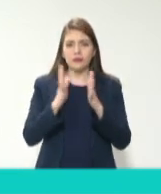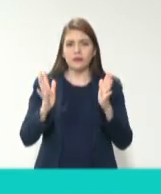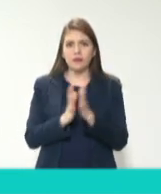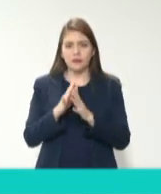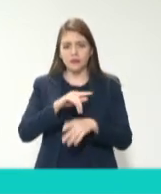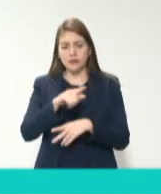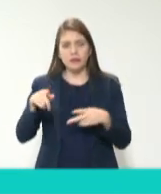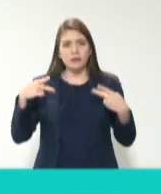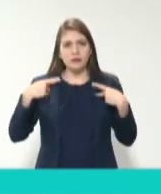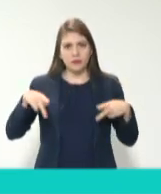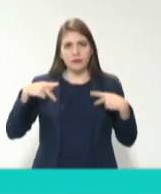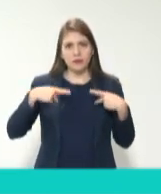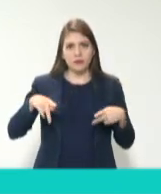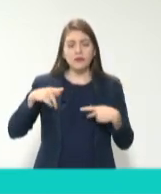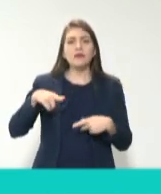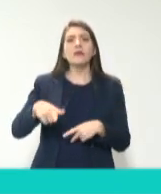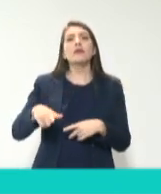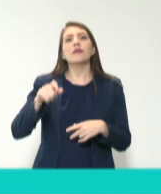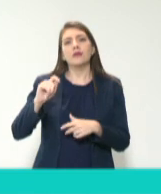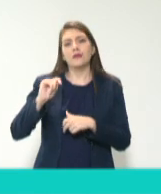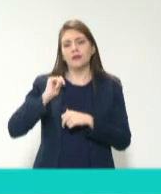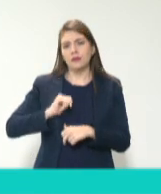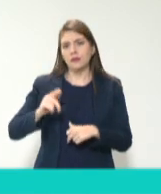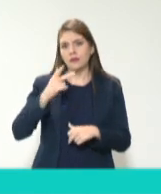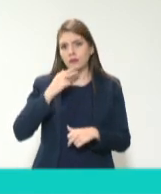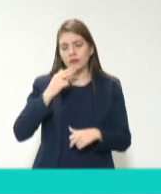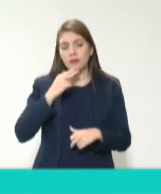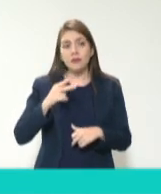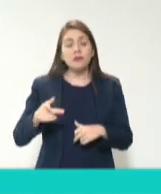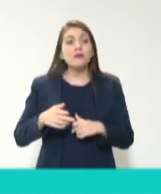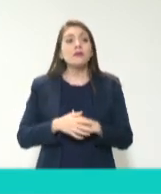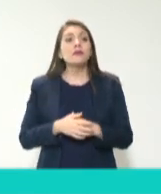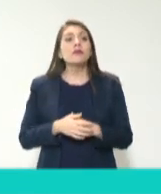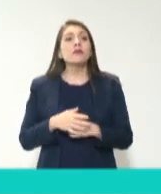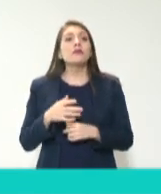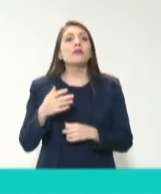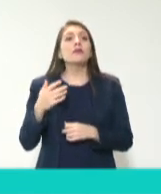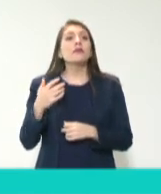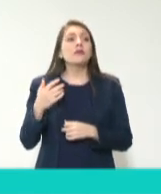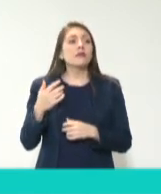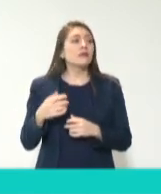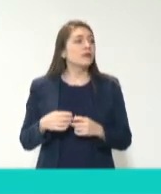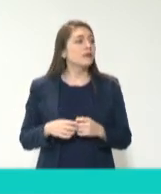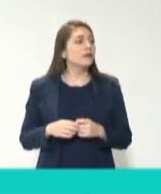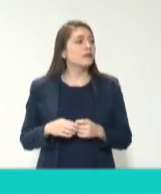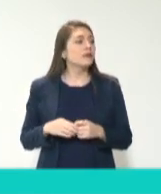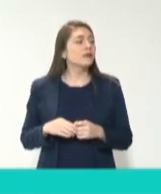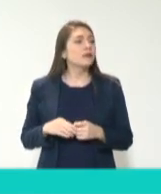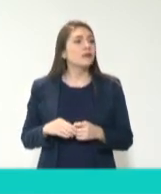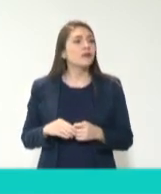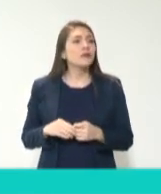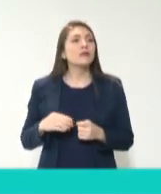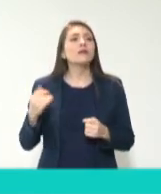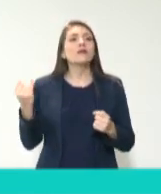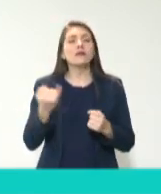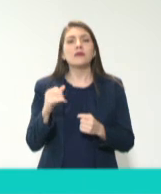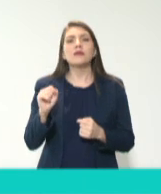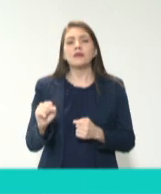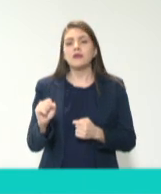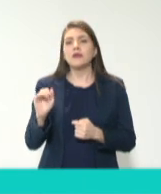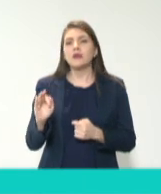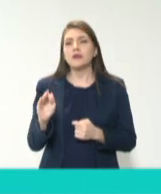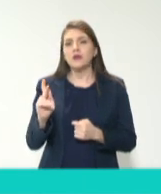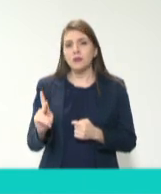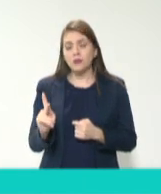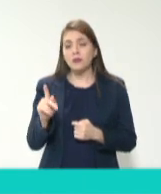actualmente presidida por José Octavio López Presa. Y entonces, ¿cómo? Vámonos rápido. La Secretaría de Función Pública es